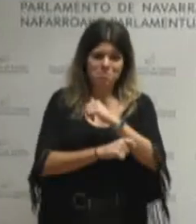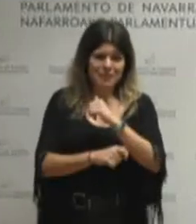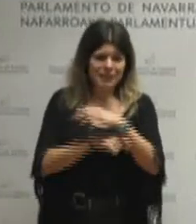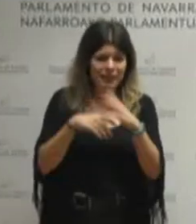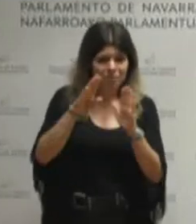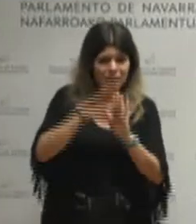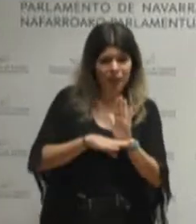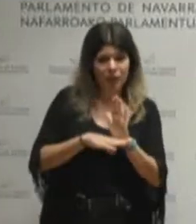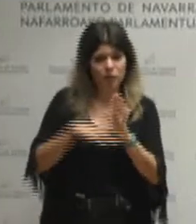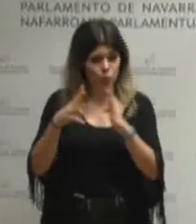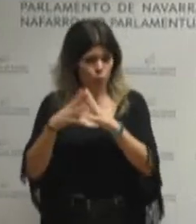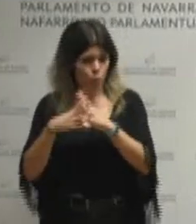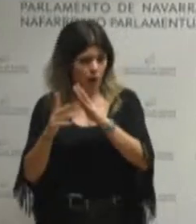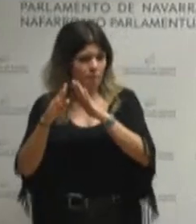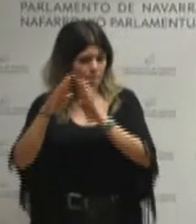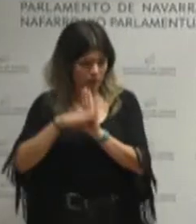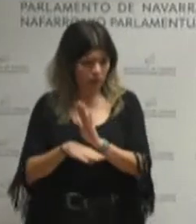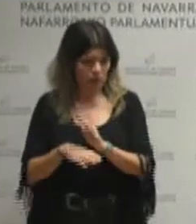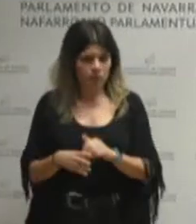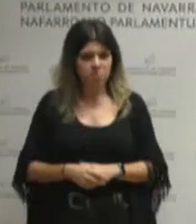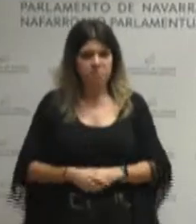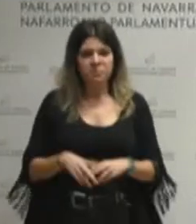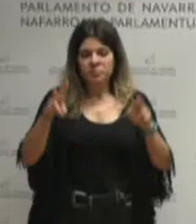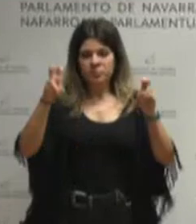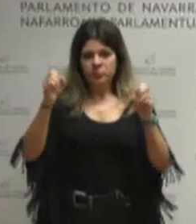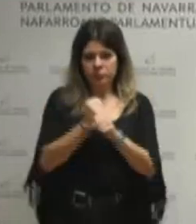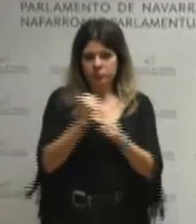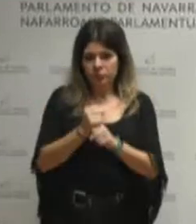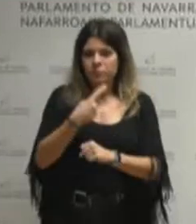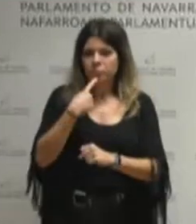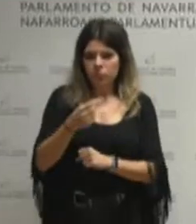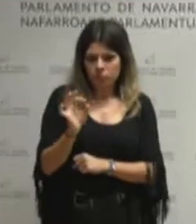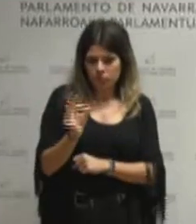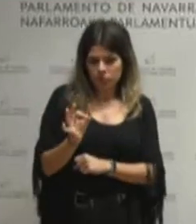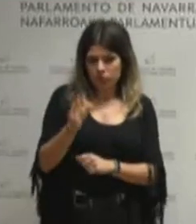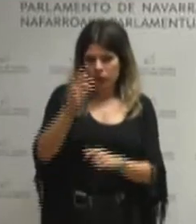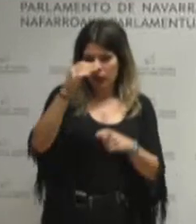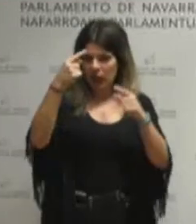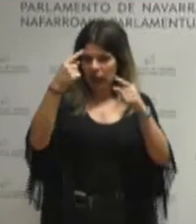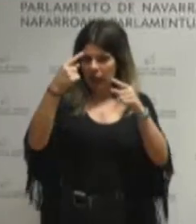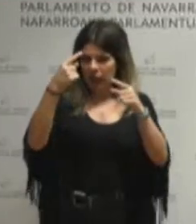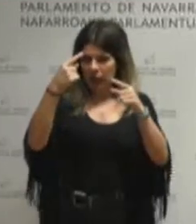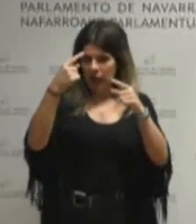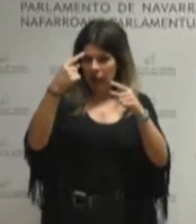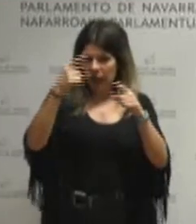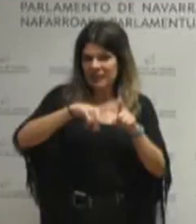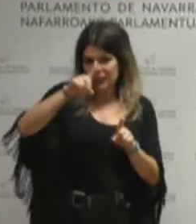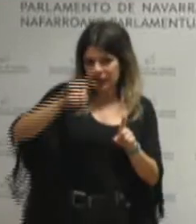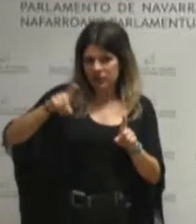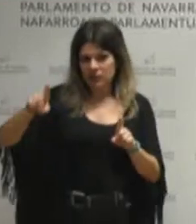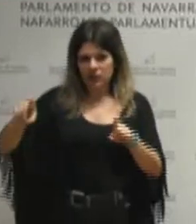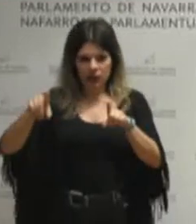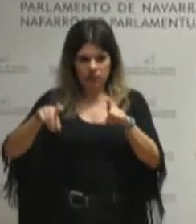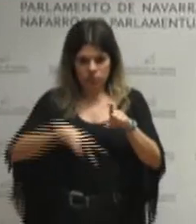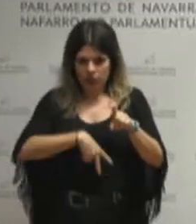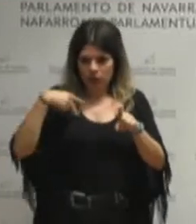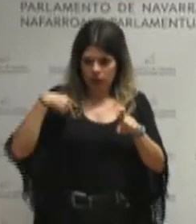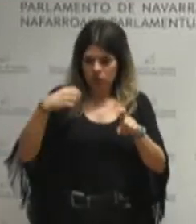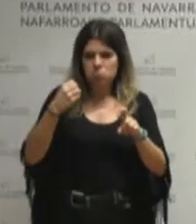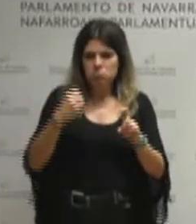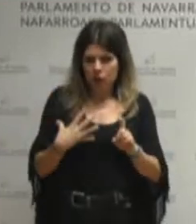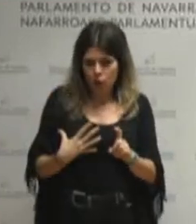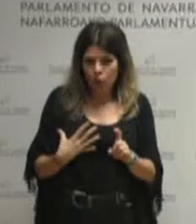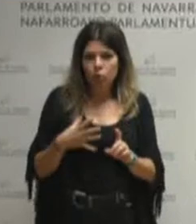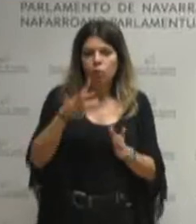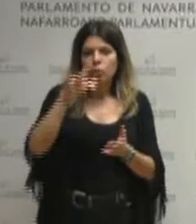medidas estructurales en materia de empleo se decía y es cierto las estadísticas globales han mejorado tenemos una mayor